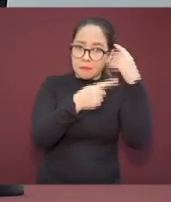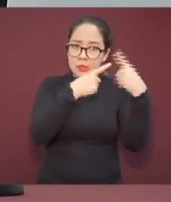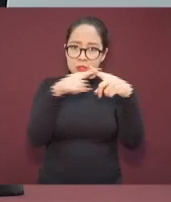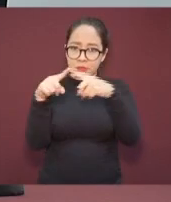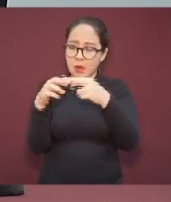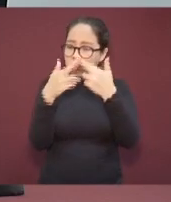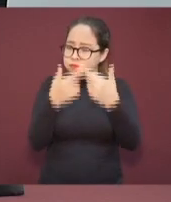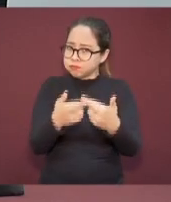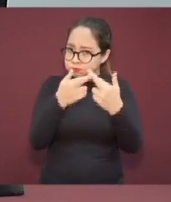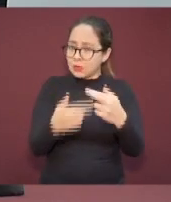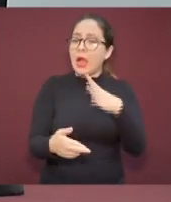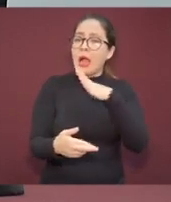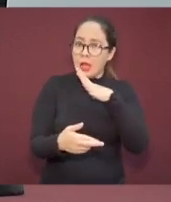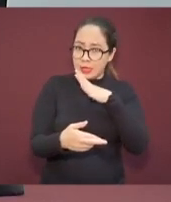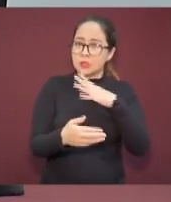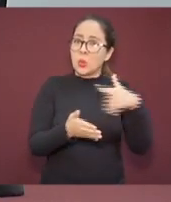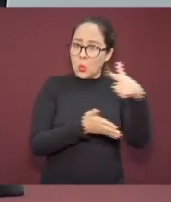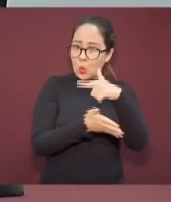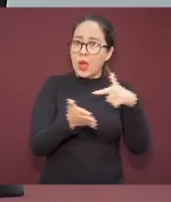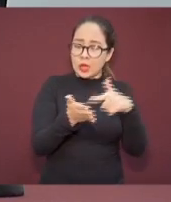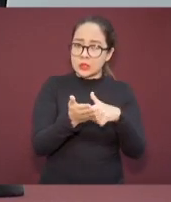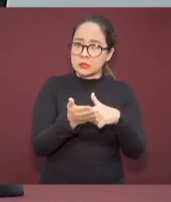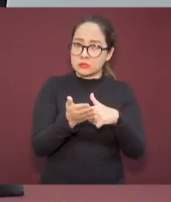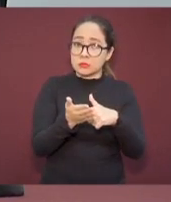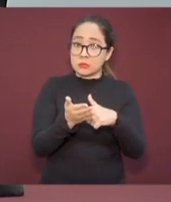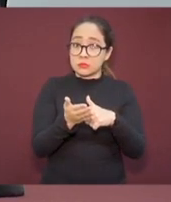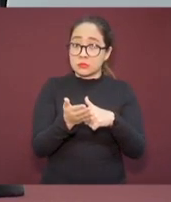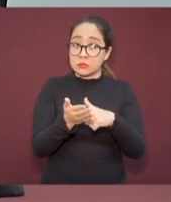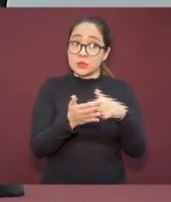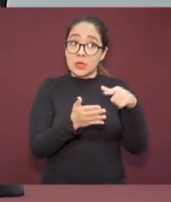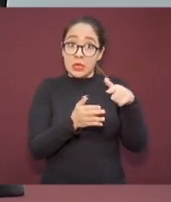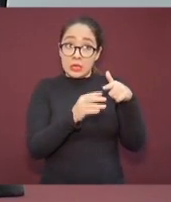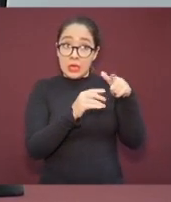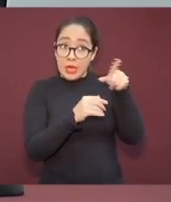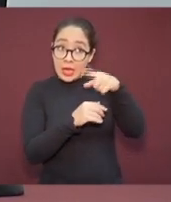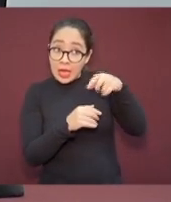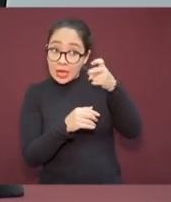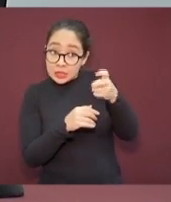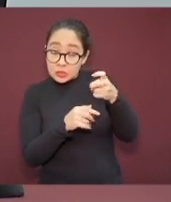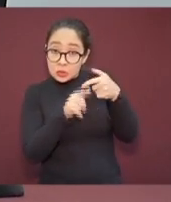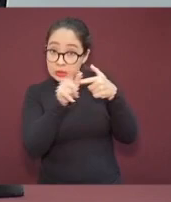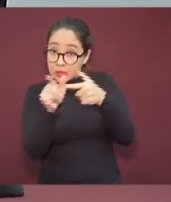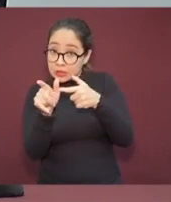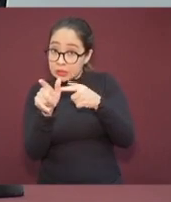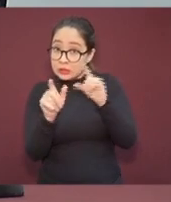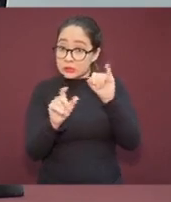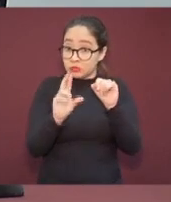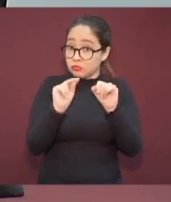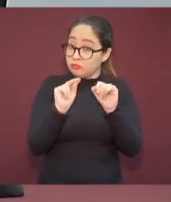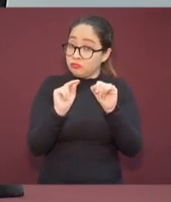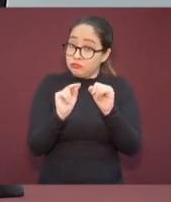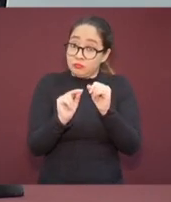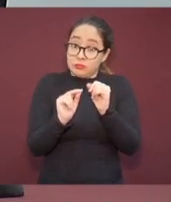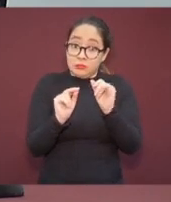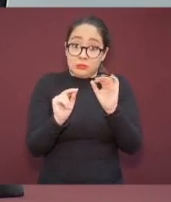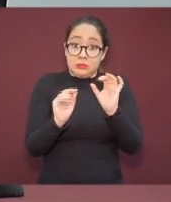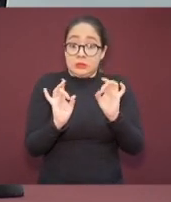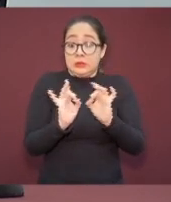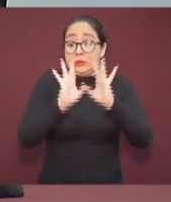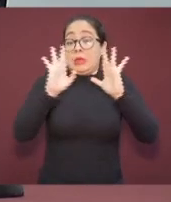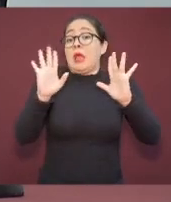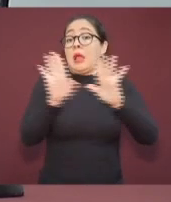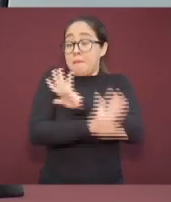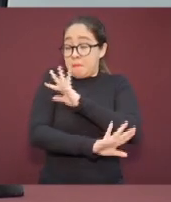cosa que puede cambiar de un día a otro. Por supuesto, dependiendo del comportamiento